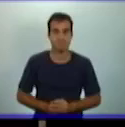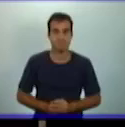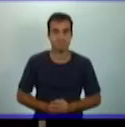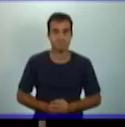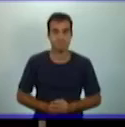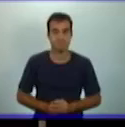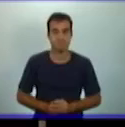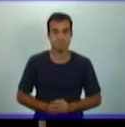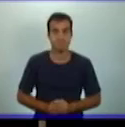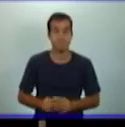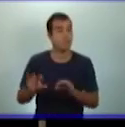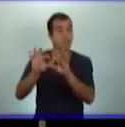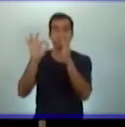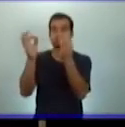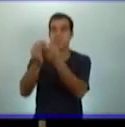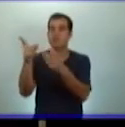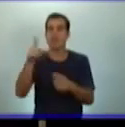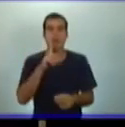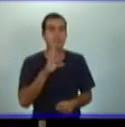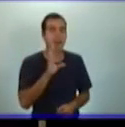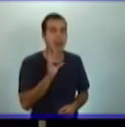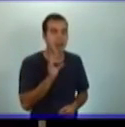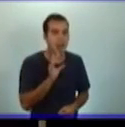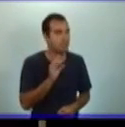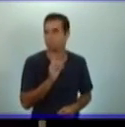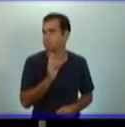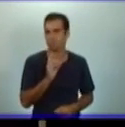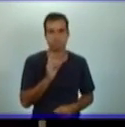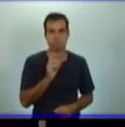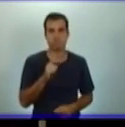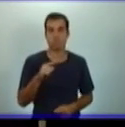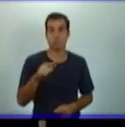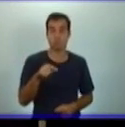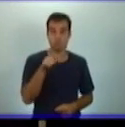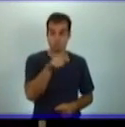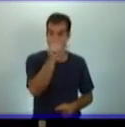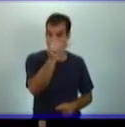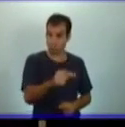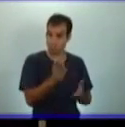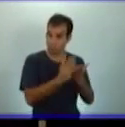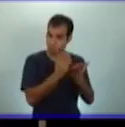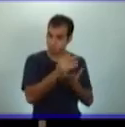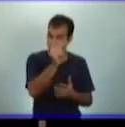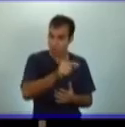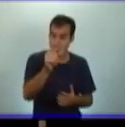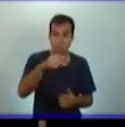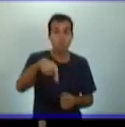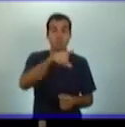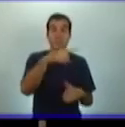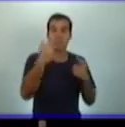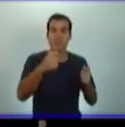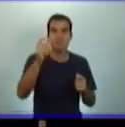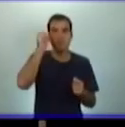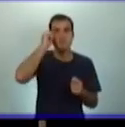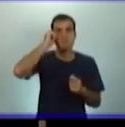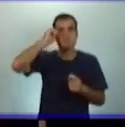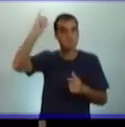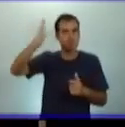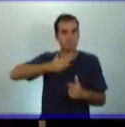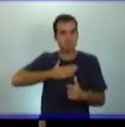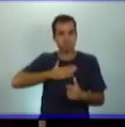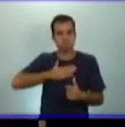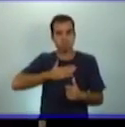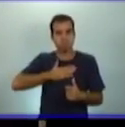Entonces, usted está ya en una edad que puede, con sus vivencias, o con las vivencias que el